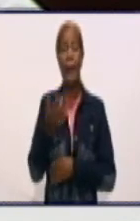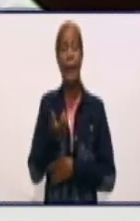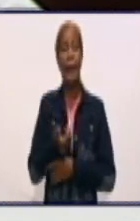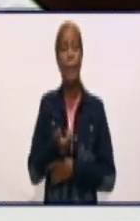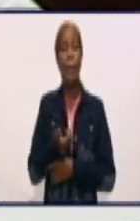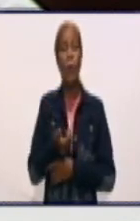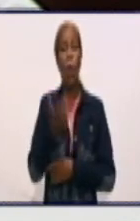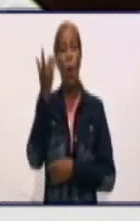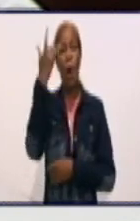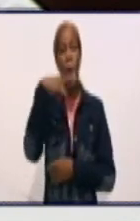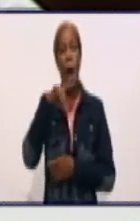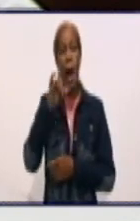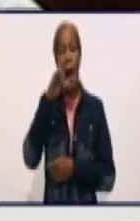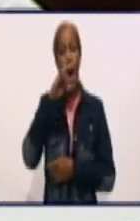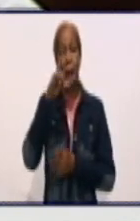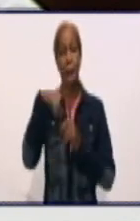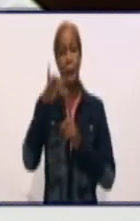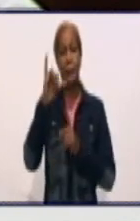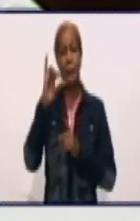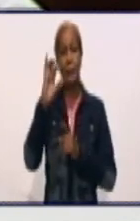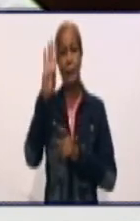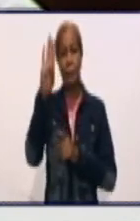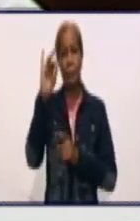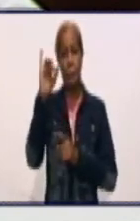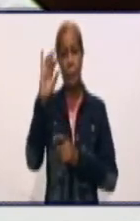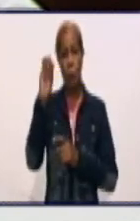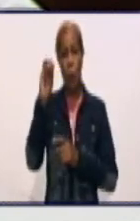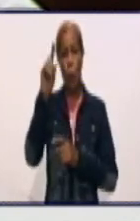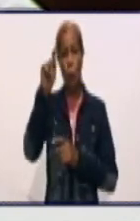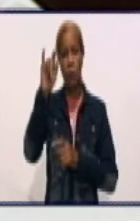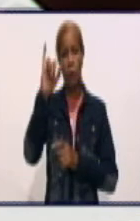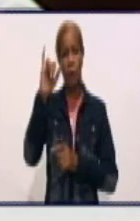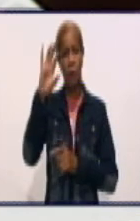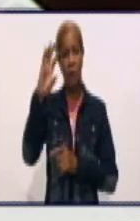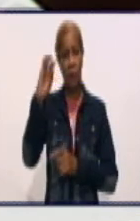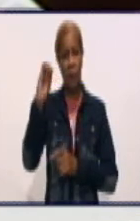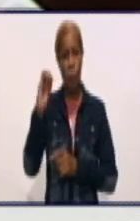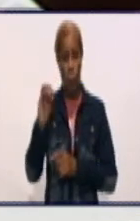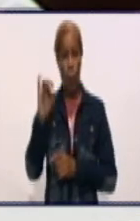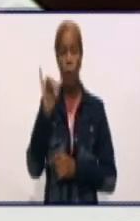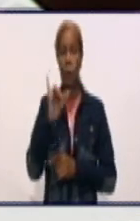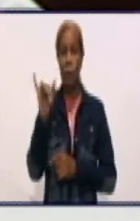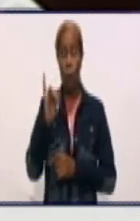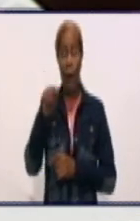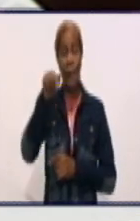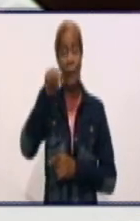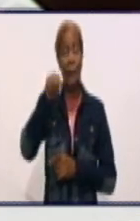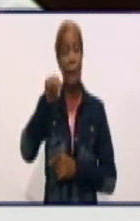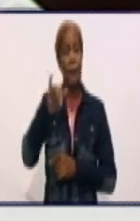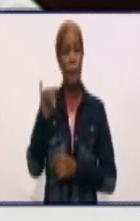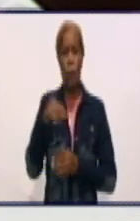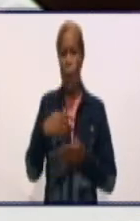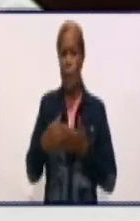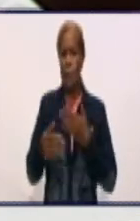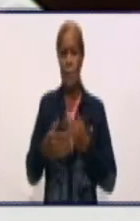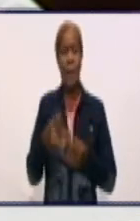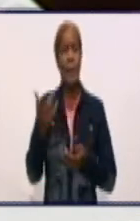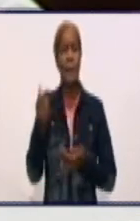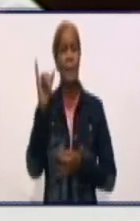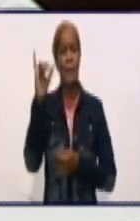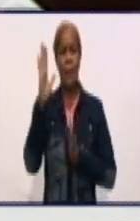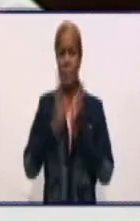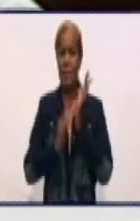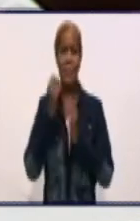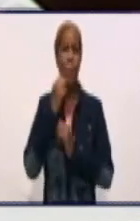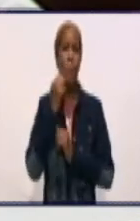sea de primera línea para las infecciones de piel y de partes blandas, que en estos últimos seis meses hemos estado muy afectados en